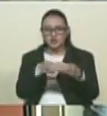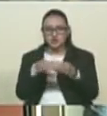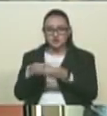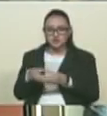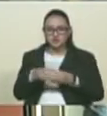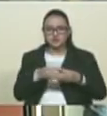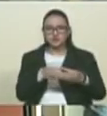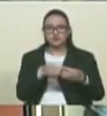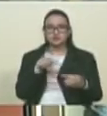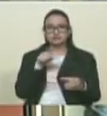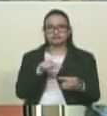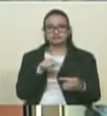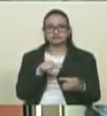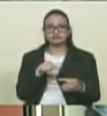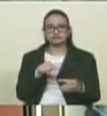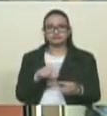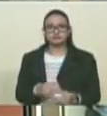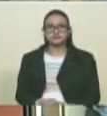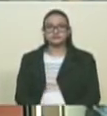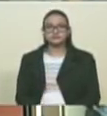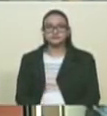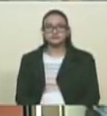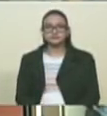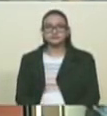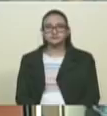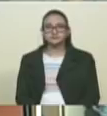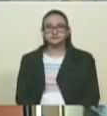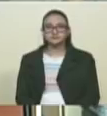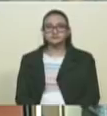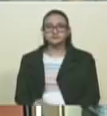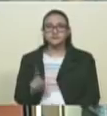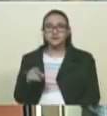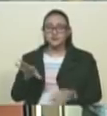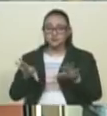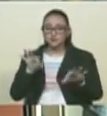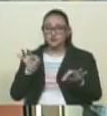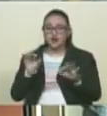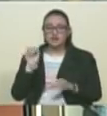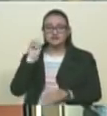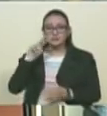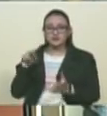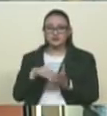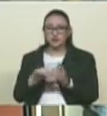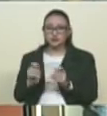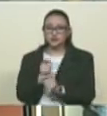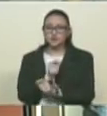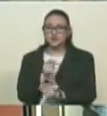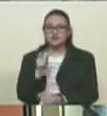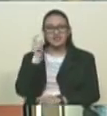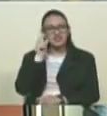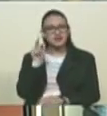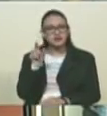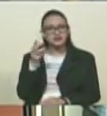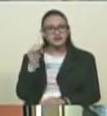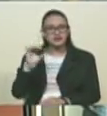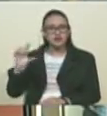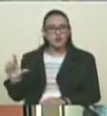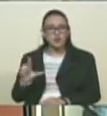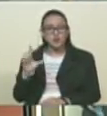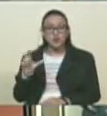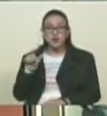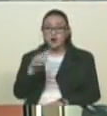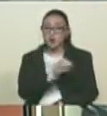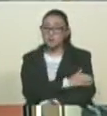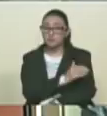en esa oportunidad. Luego tuvimos la elección de Asamblea Nacional Constituyente, el día 30 de julio. La oposición